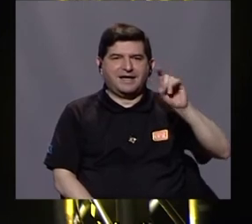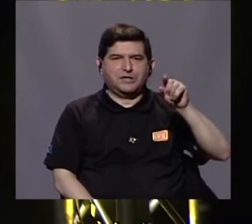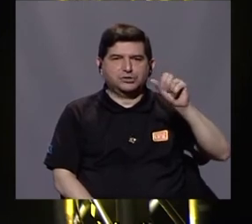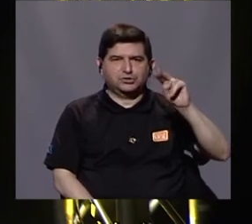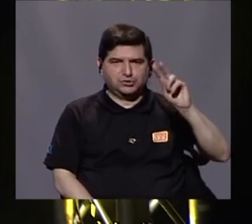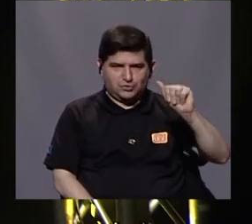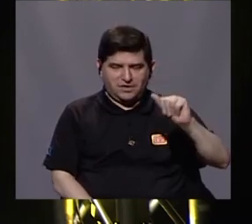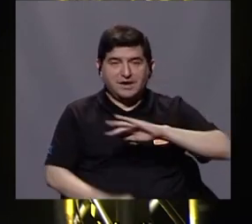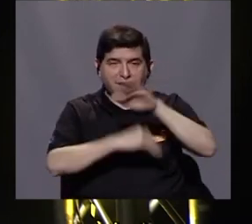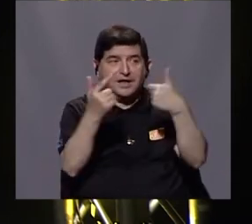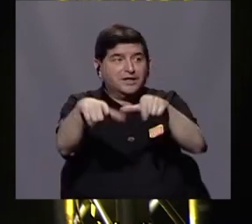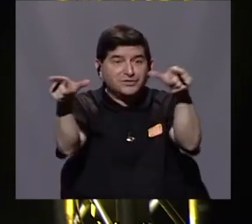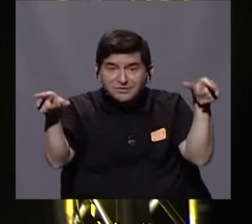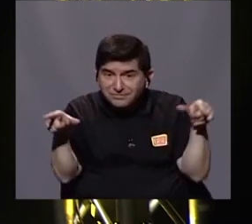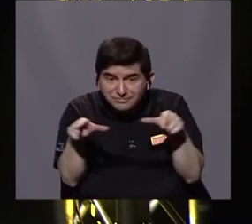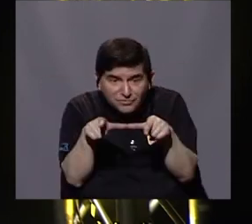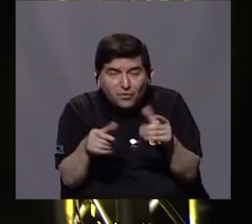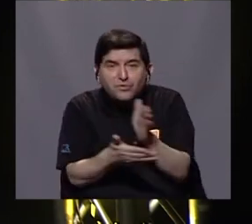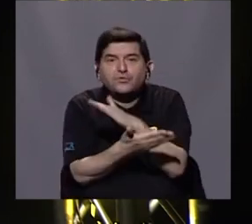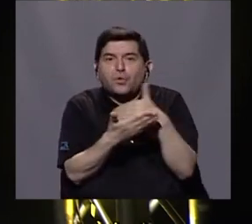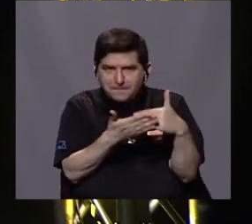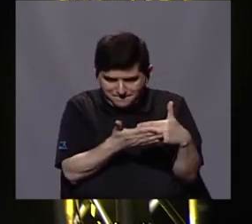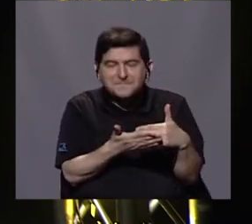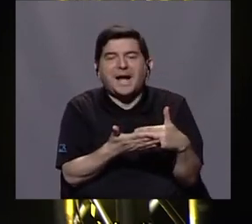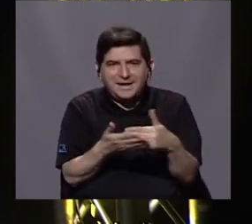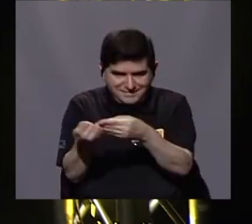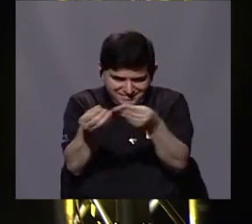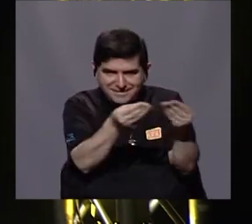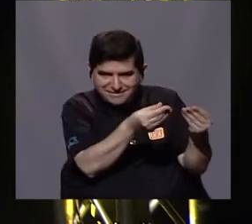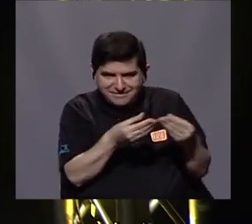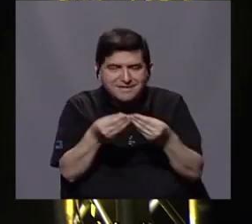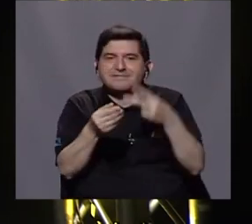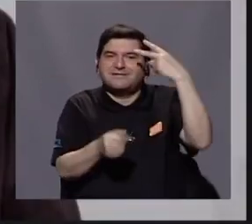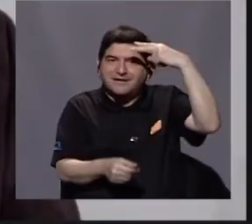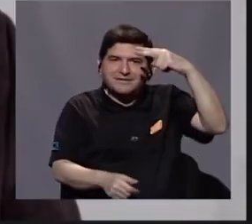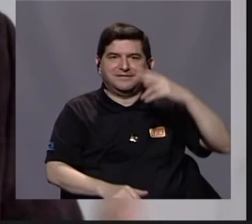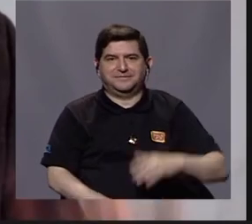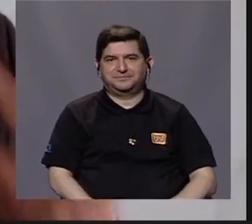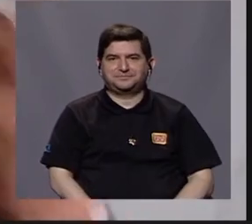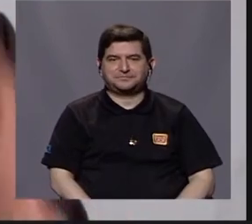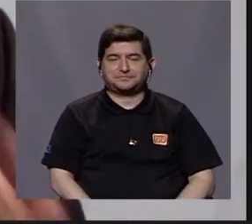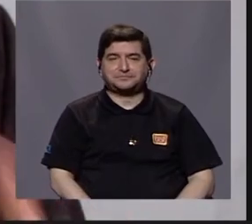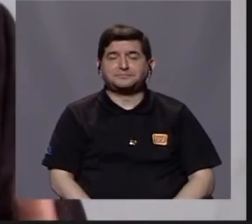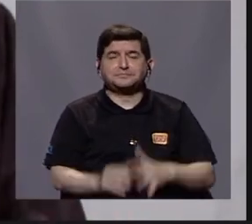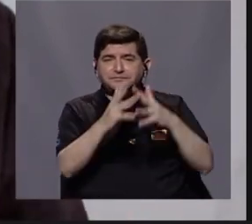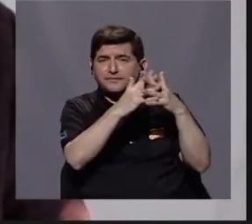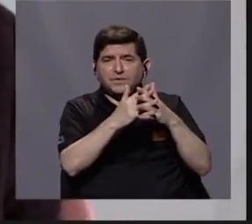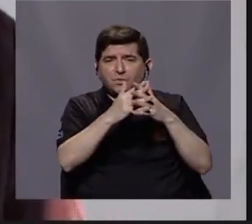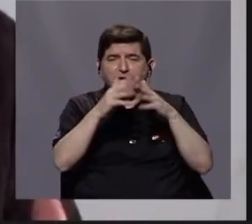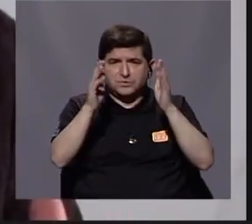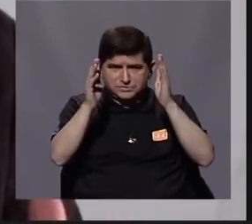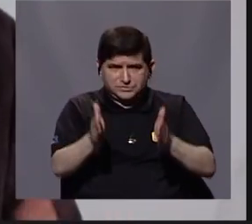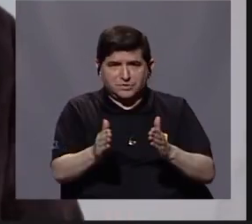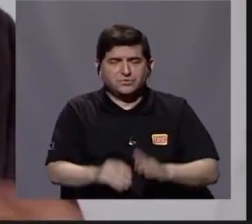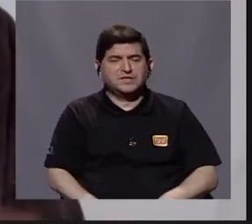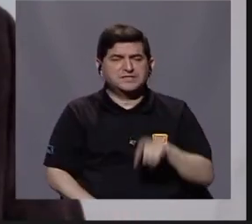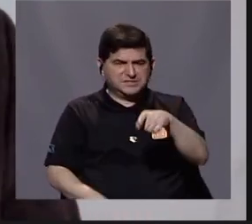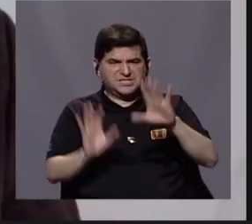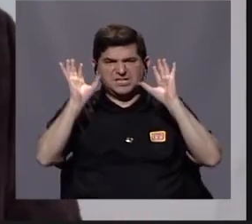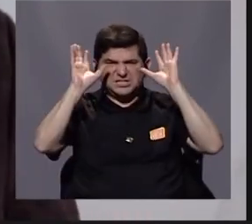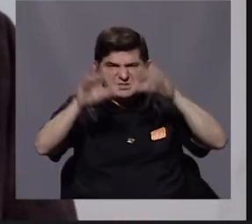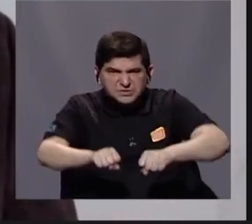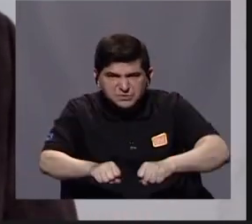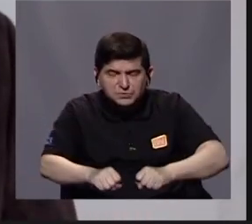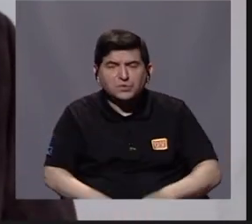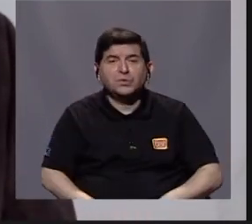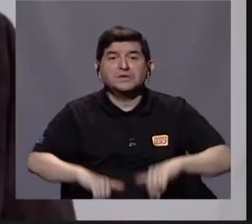enorme territorio era parte del territorio mexicano. Cuando los norteamericanos llegan a ocuparlo, quedan